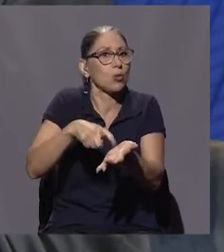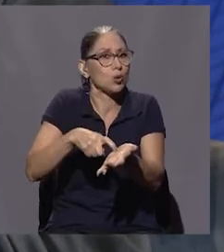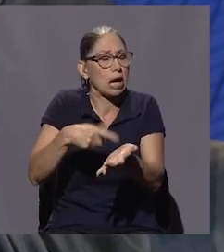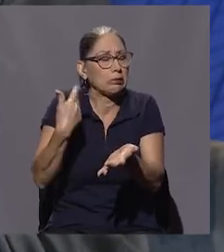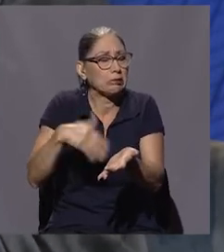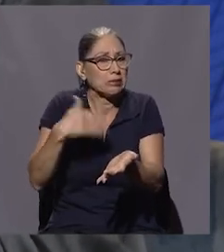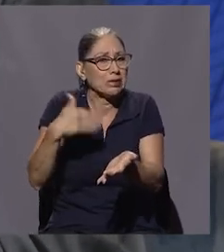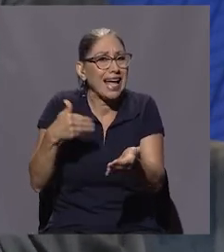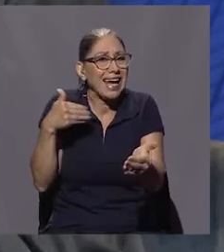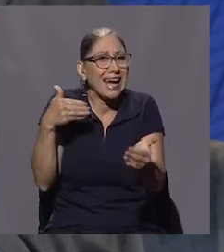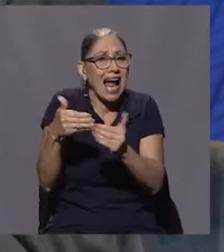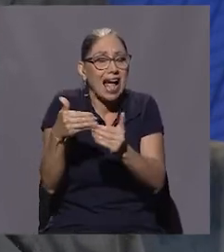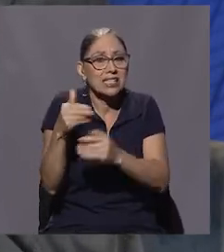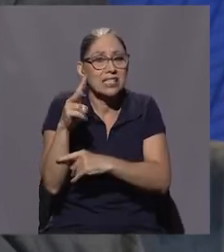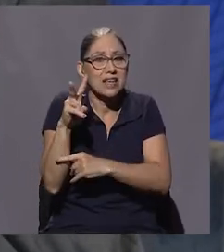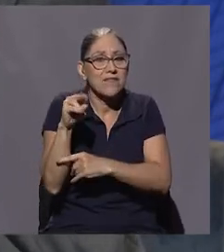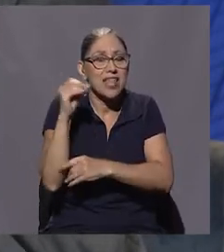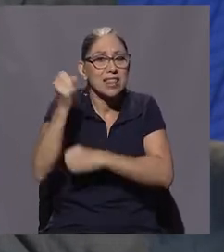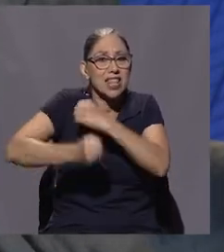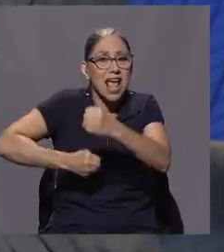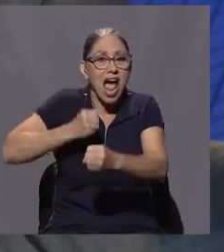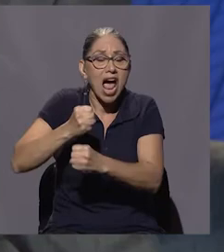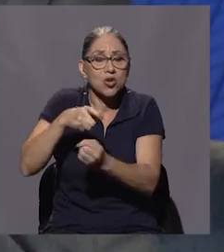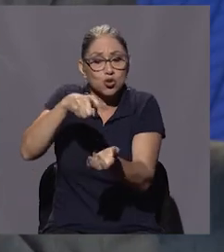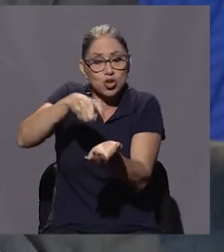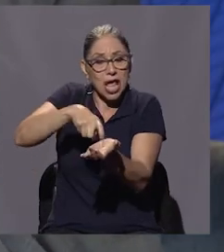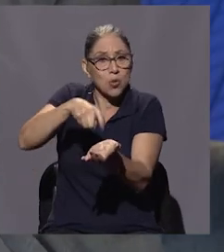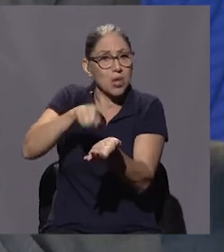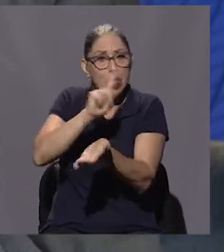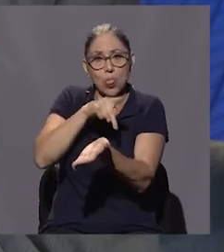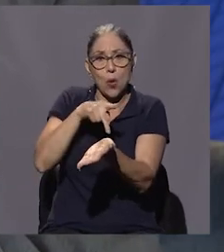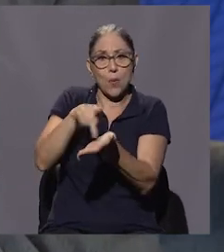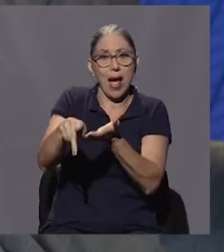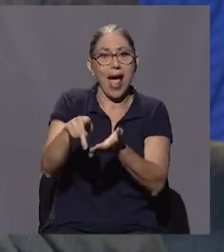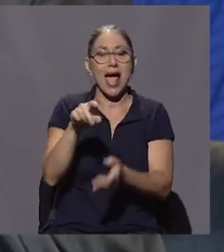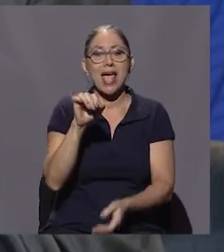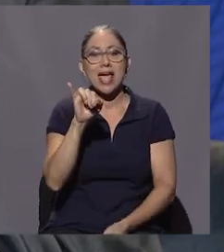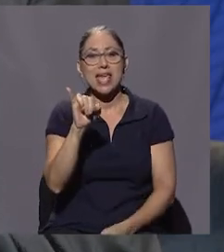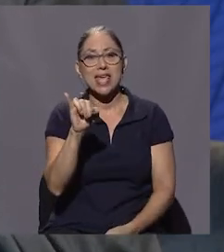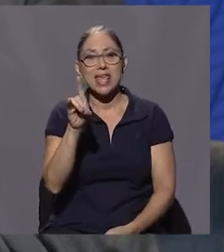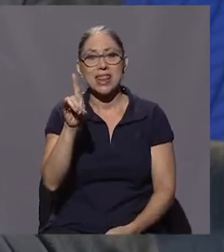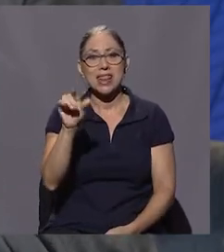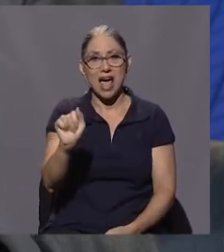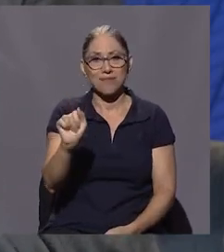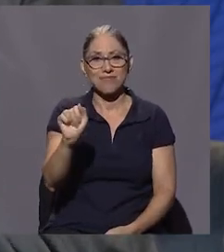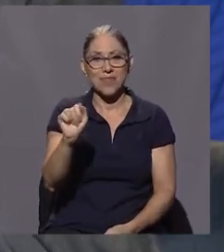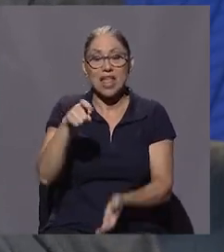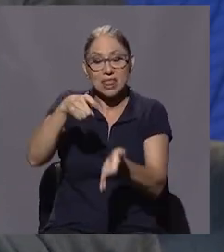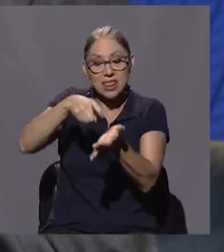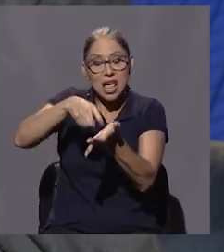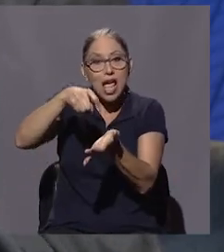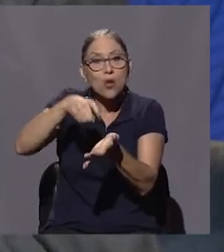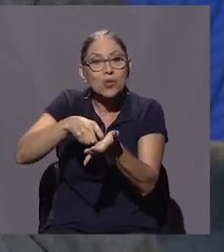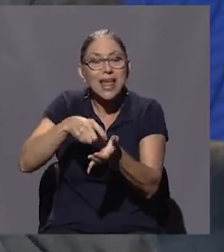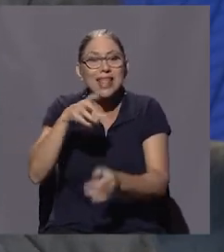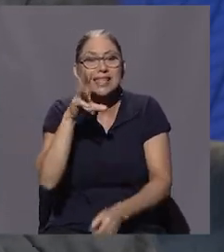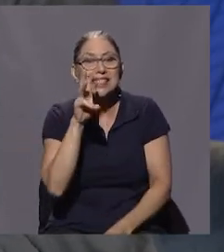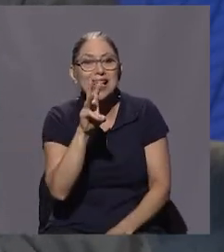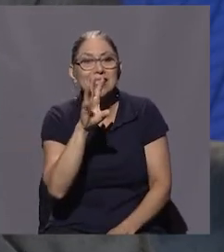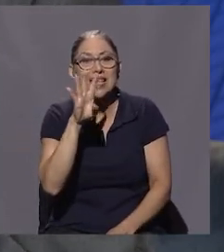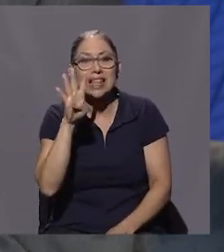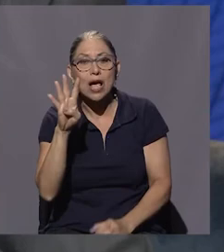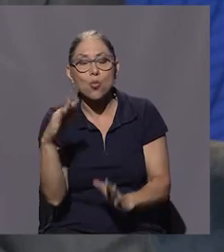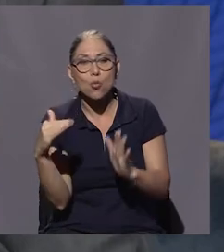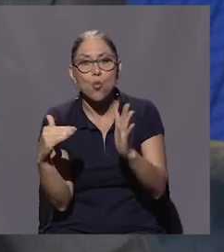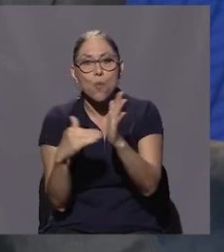deuda que por casi 20 años tuvo con el IDA, de una deuda de 64 mil